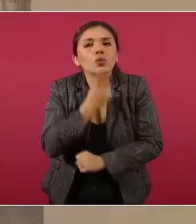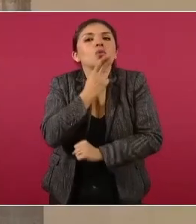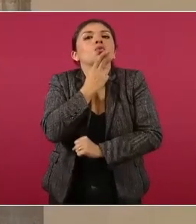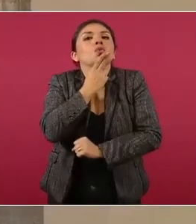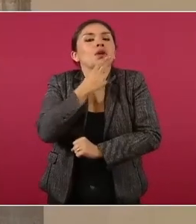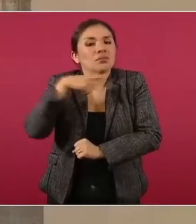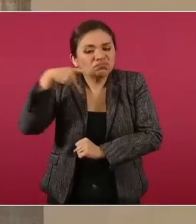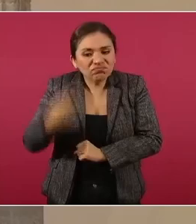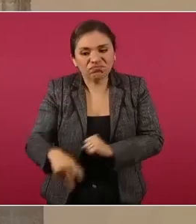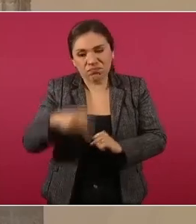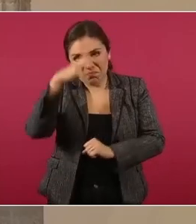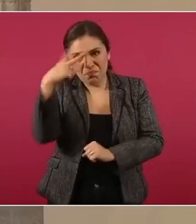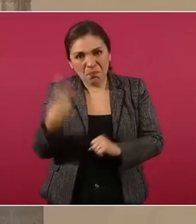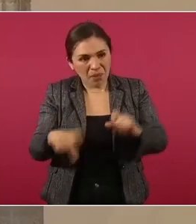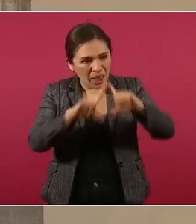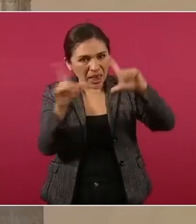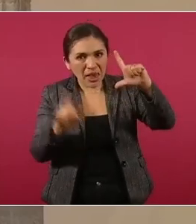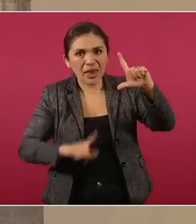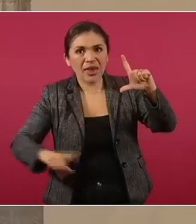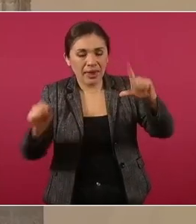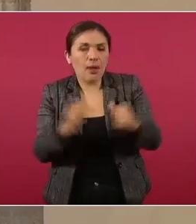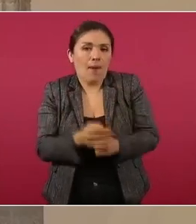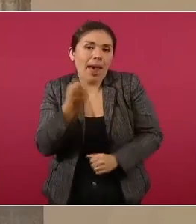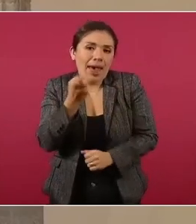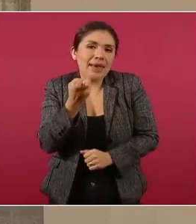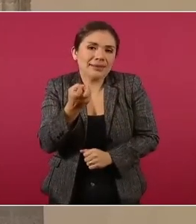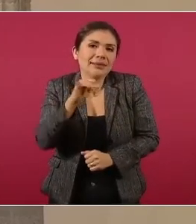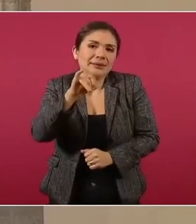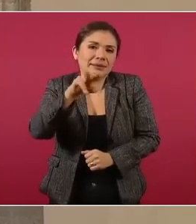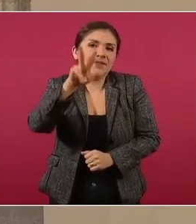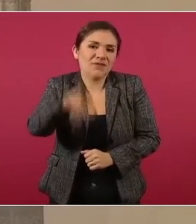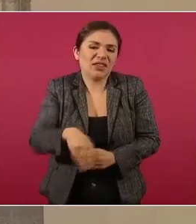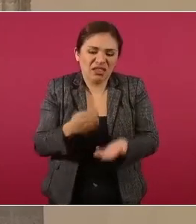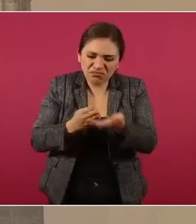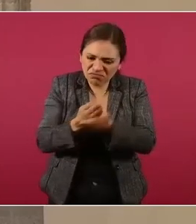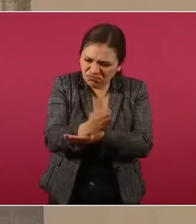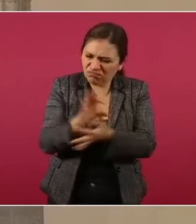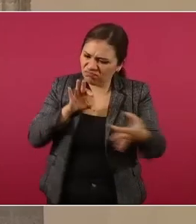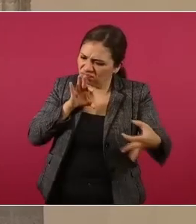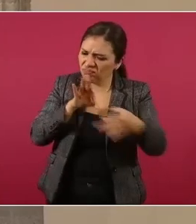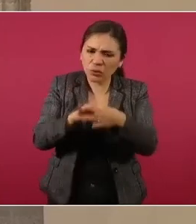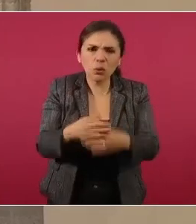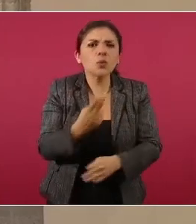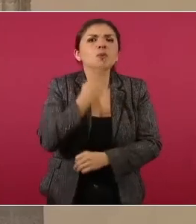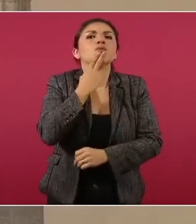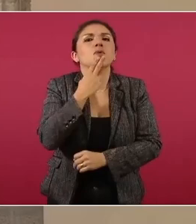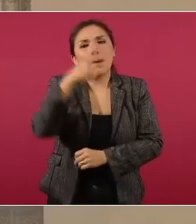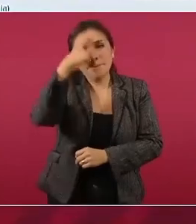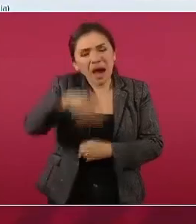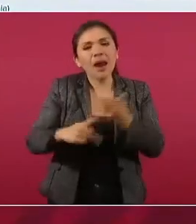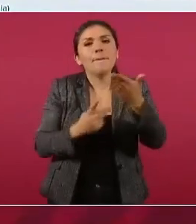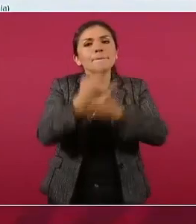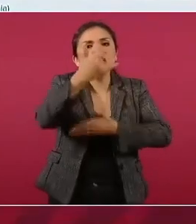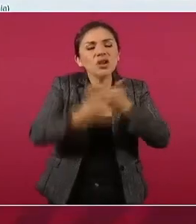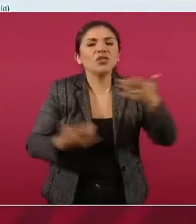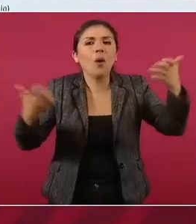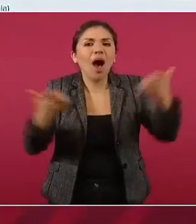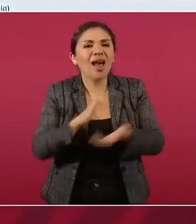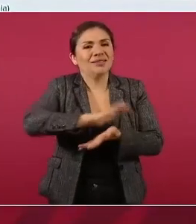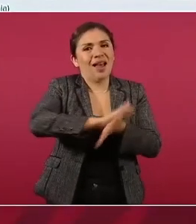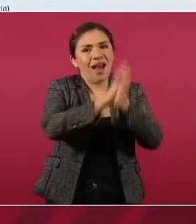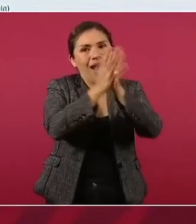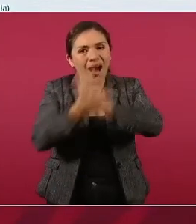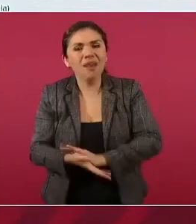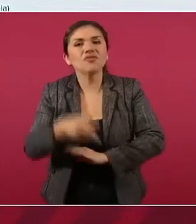a México, esa es la verdadera lealtad al proyecto de transformación,